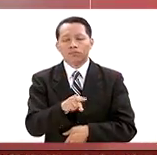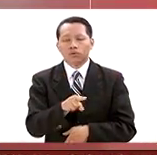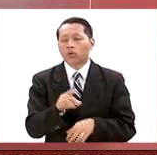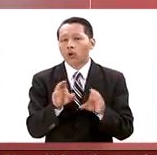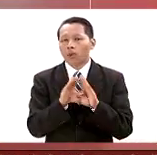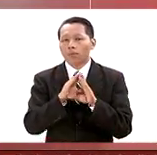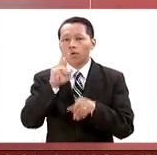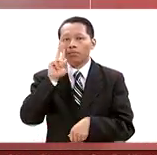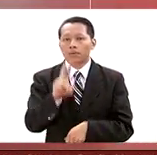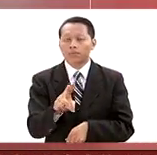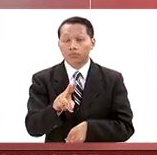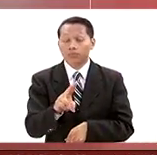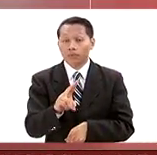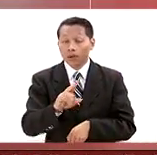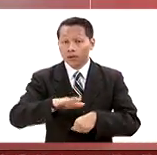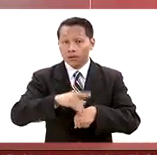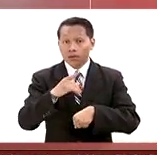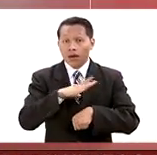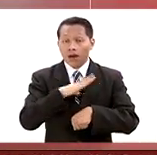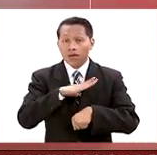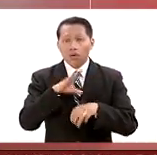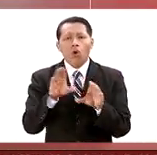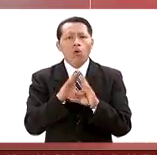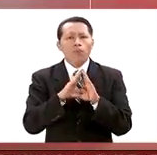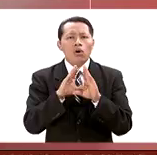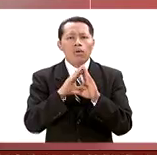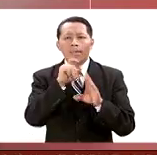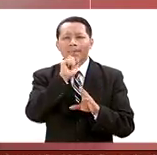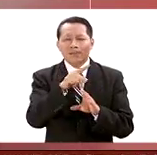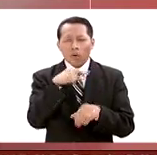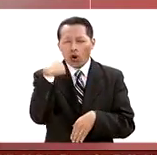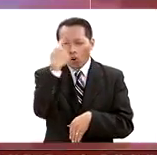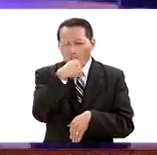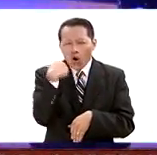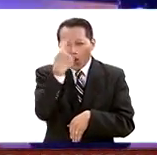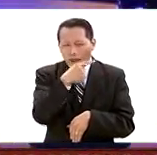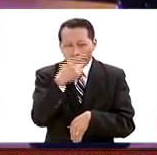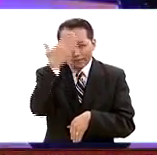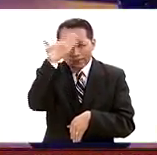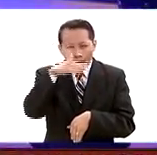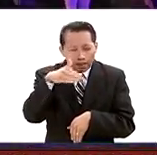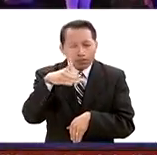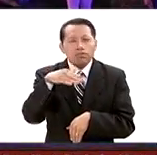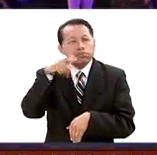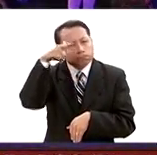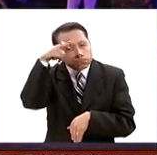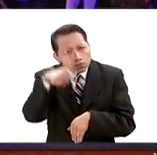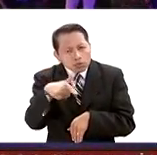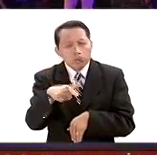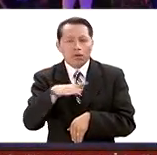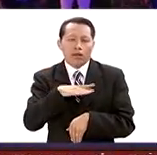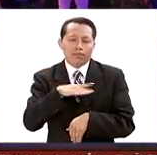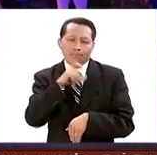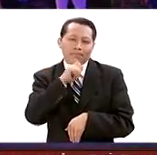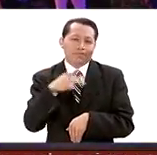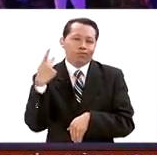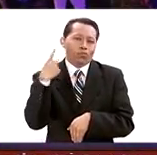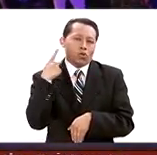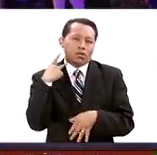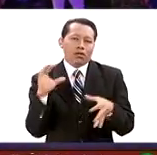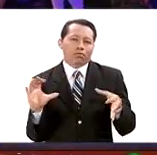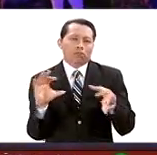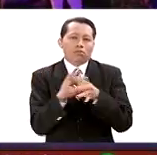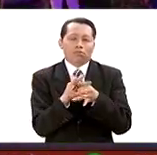a las pocas horas de conocido este incidente, el tema se politizó. Por una parte,